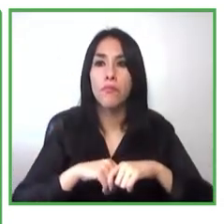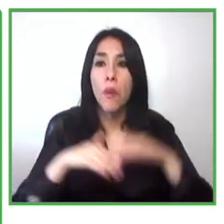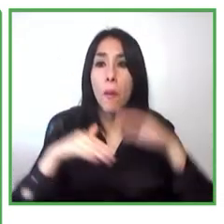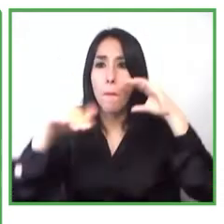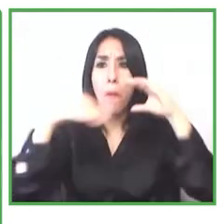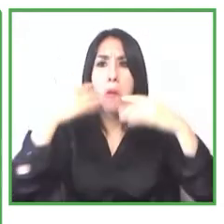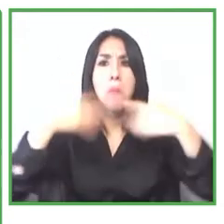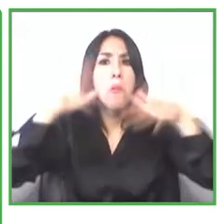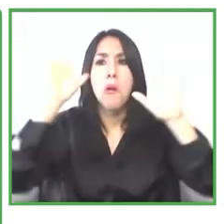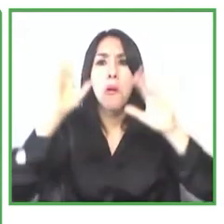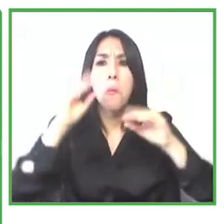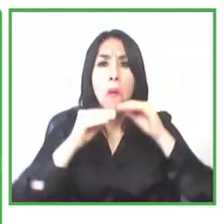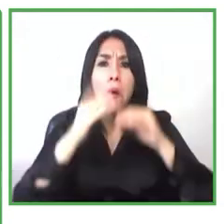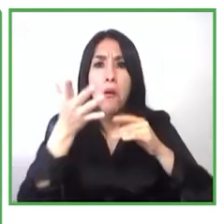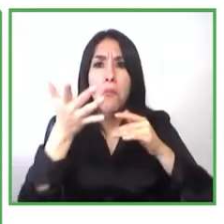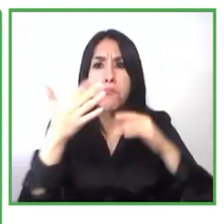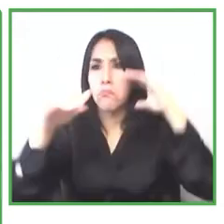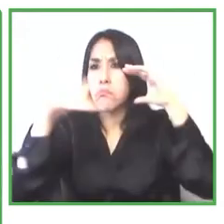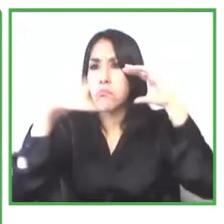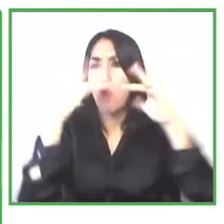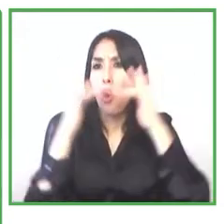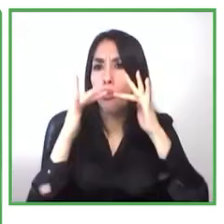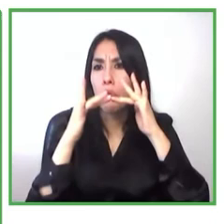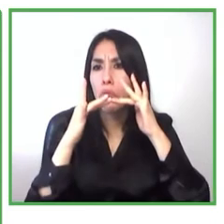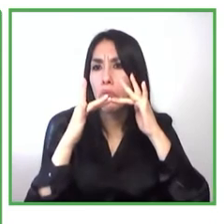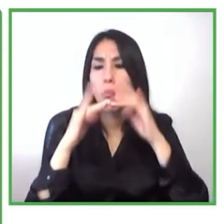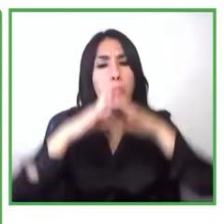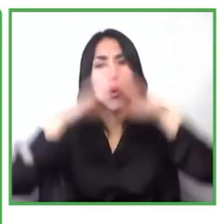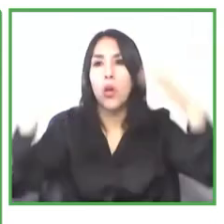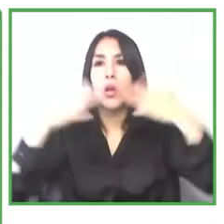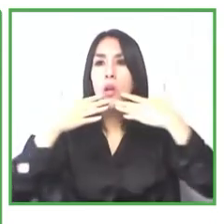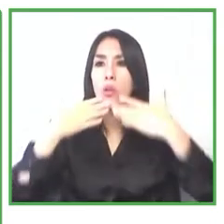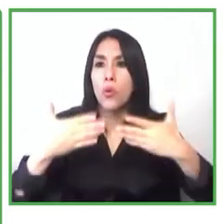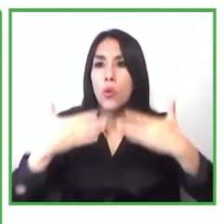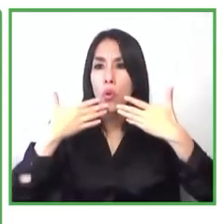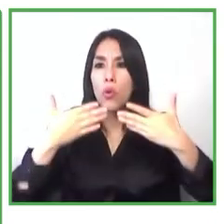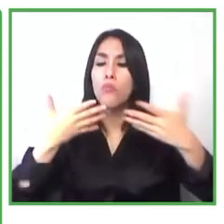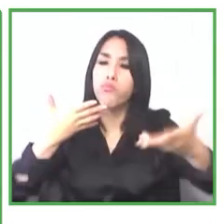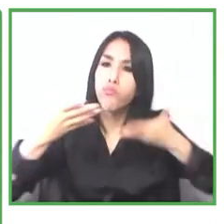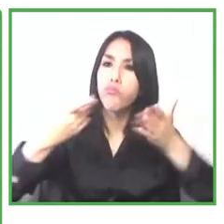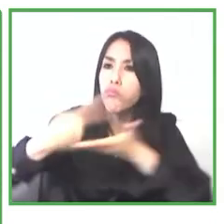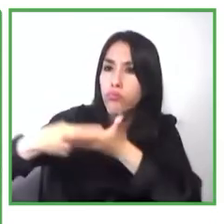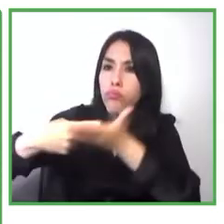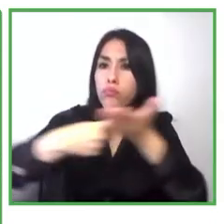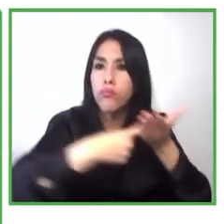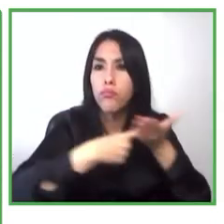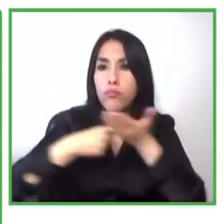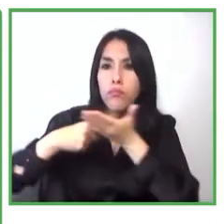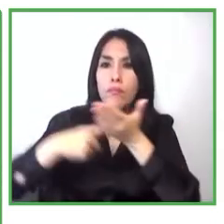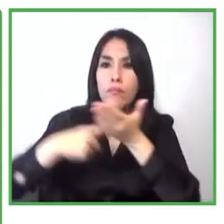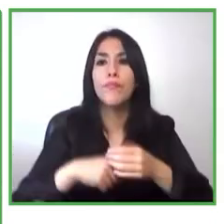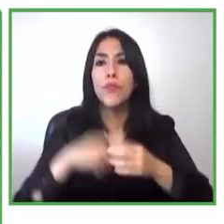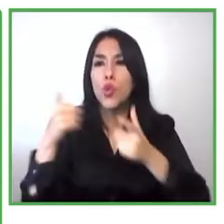compartir este impacto y lo que hemos lo que hemos hecho con la comunidad Zero Project